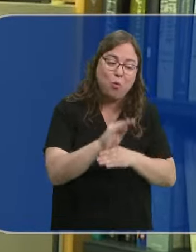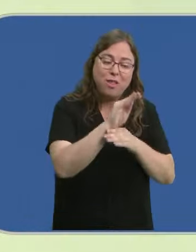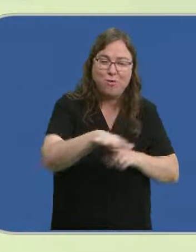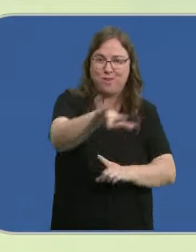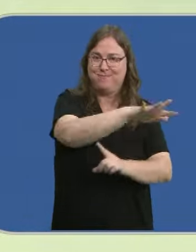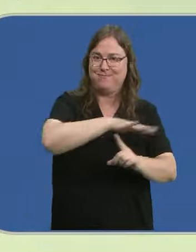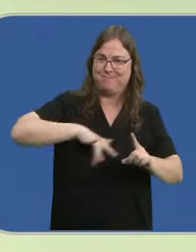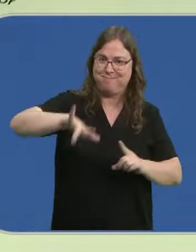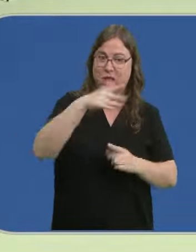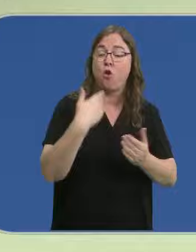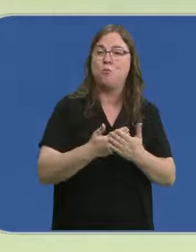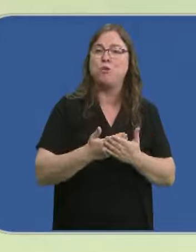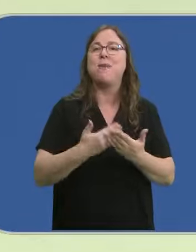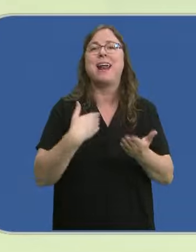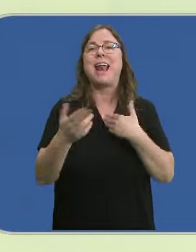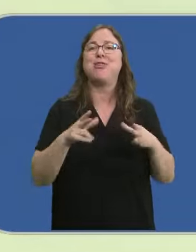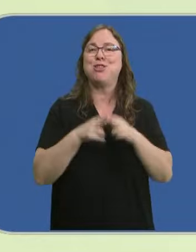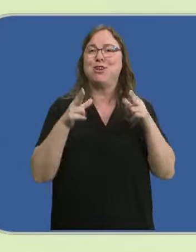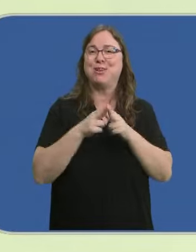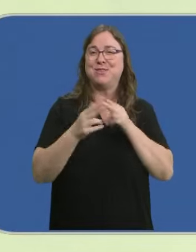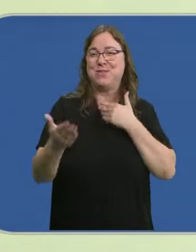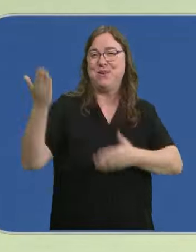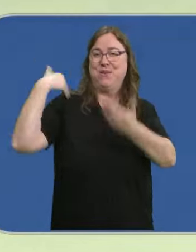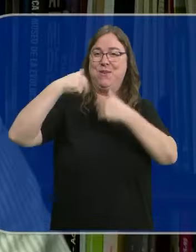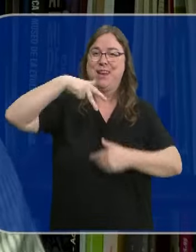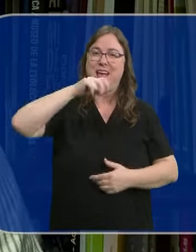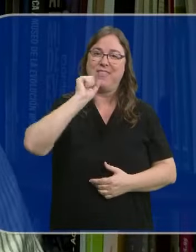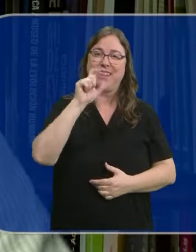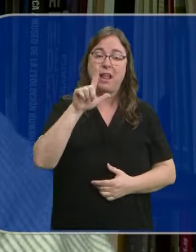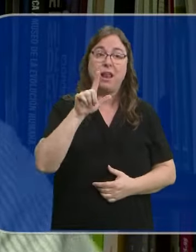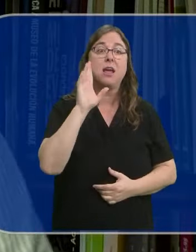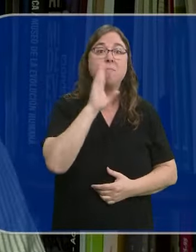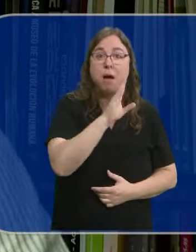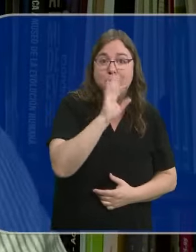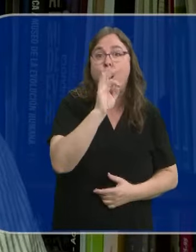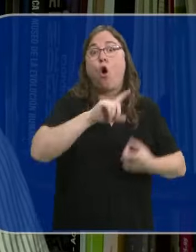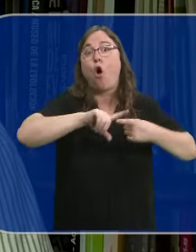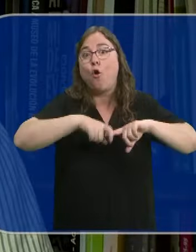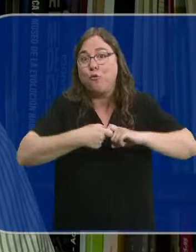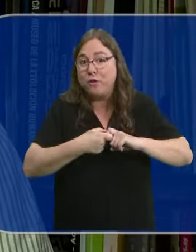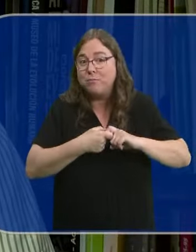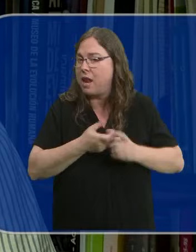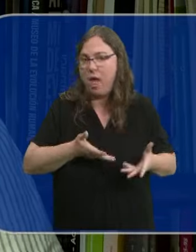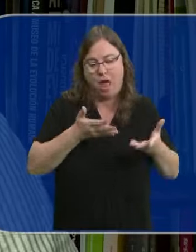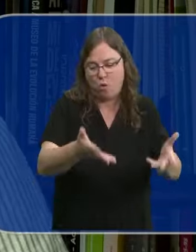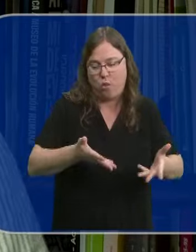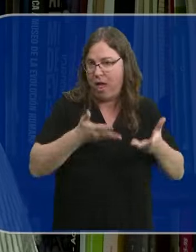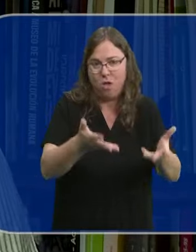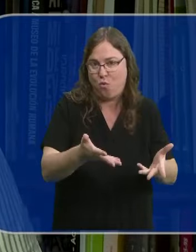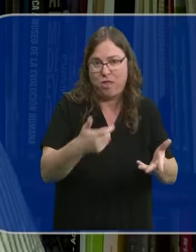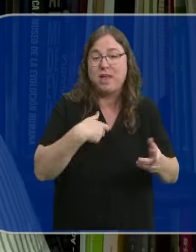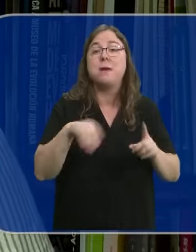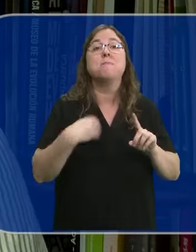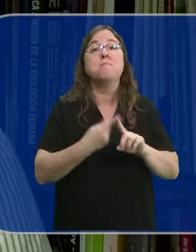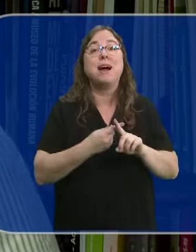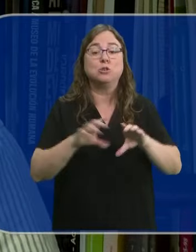cuidados de su entorno que prueban las relaciones sociales de las comunidades neandertales. Su madre o su familia le tendría que estar ayudando y a